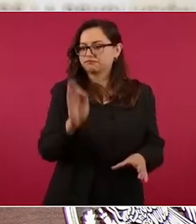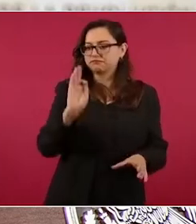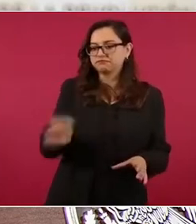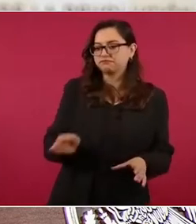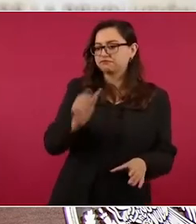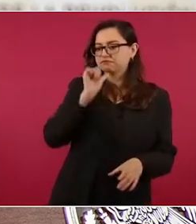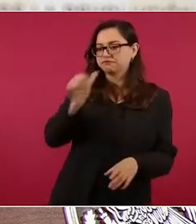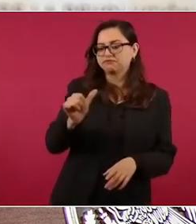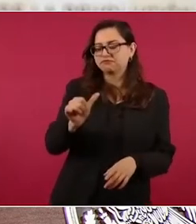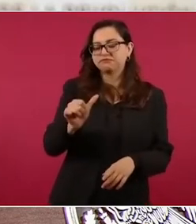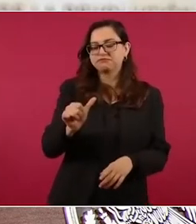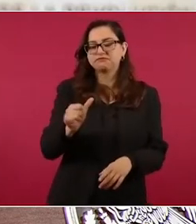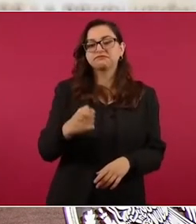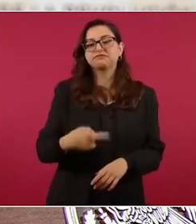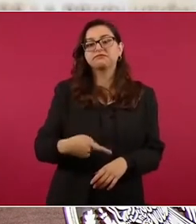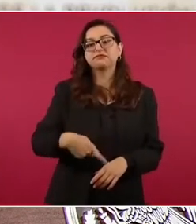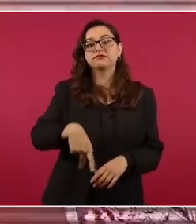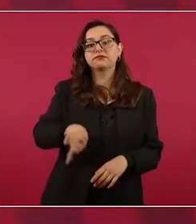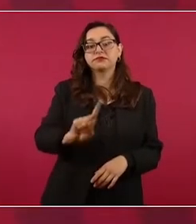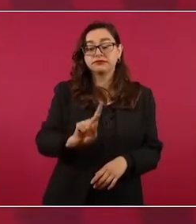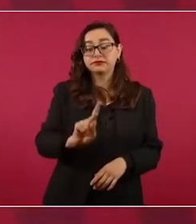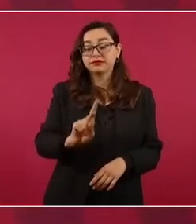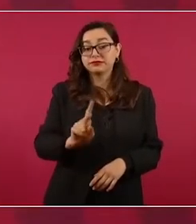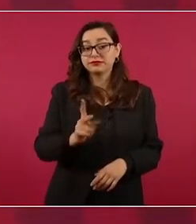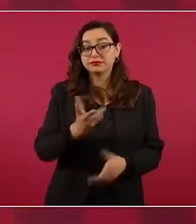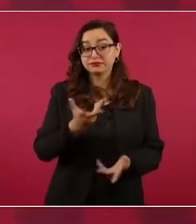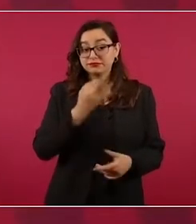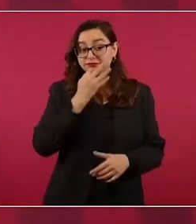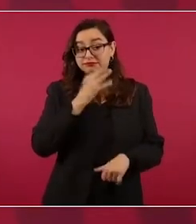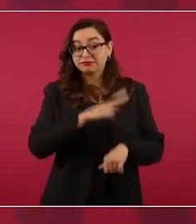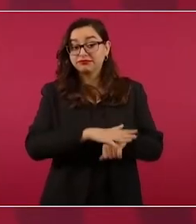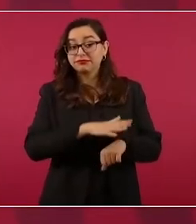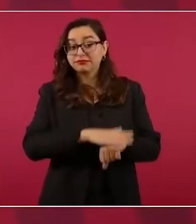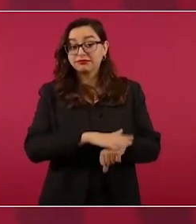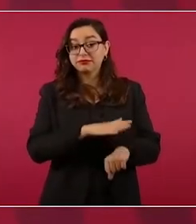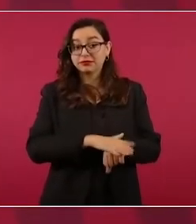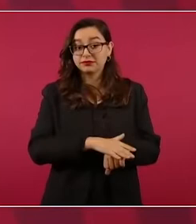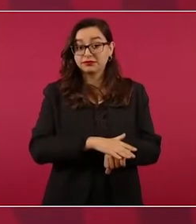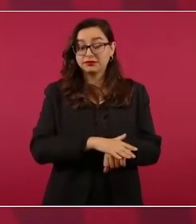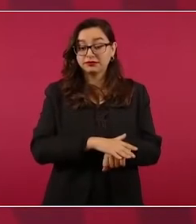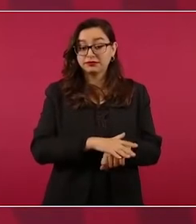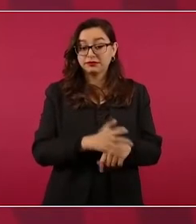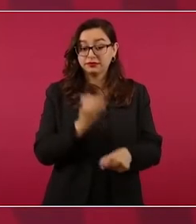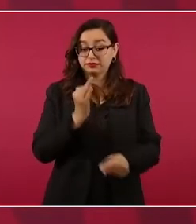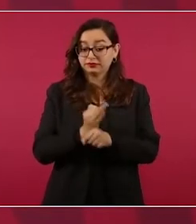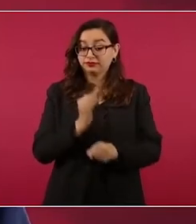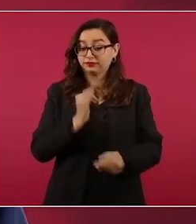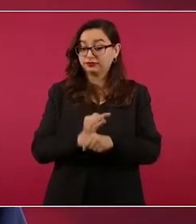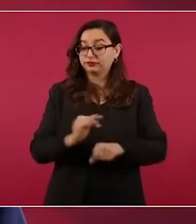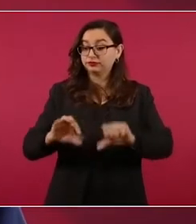La obra ferroviaria más grande en el mundo,